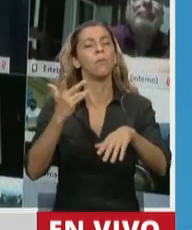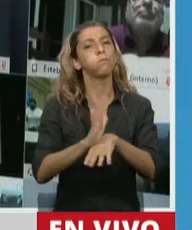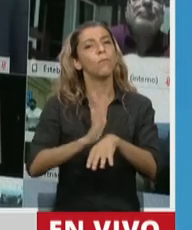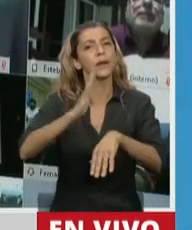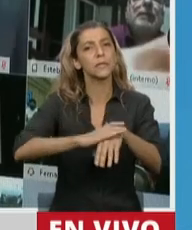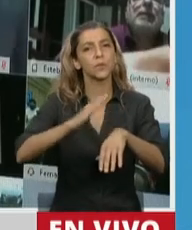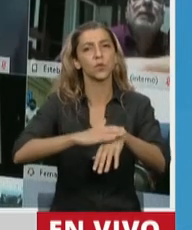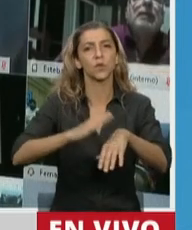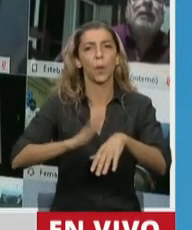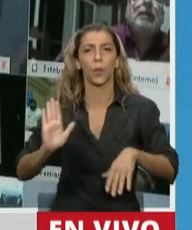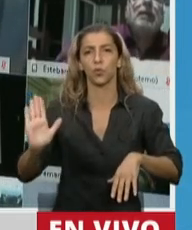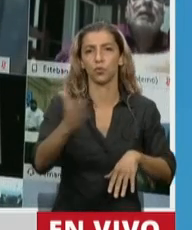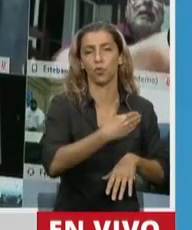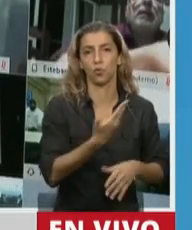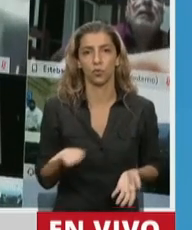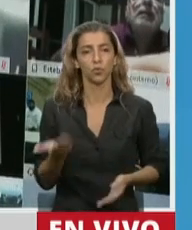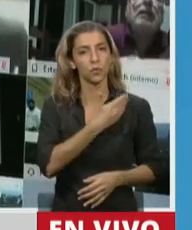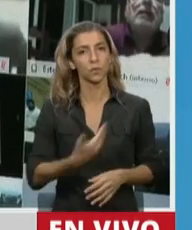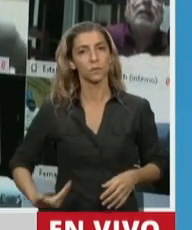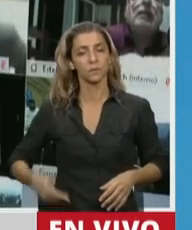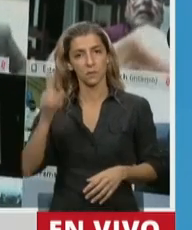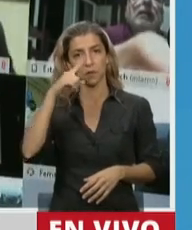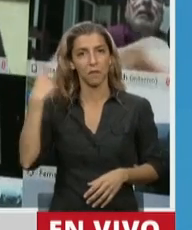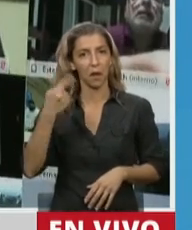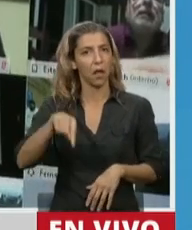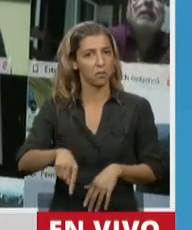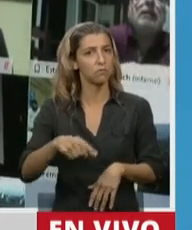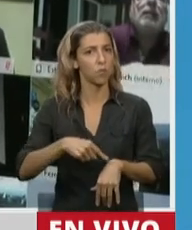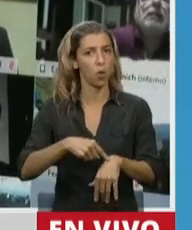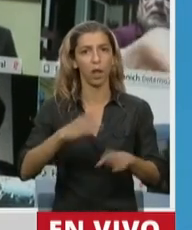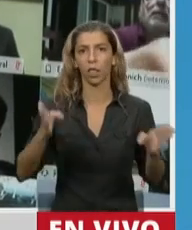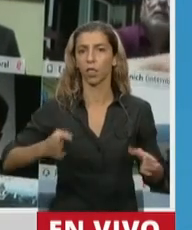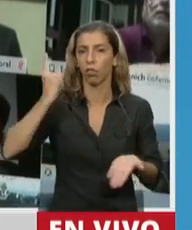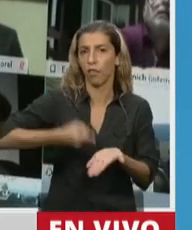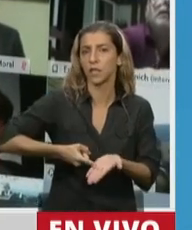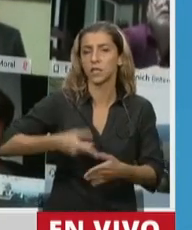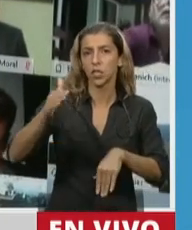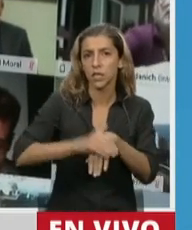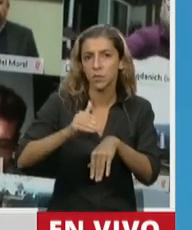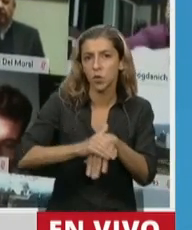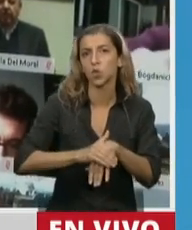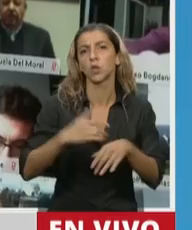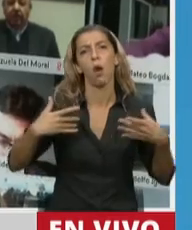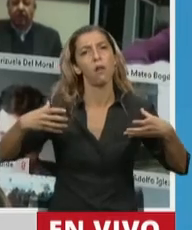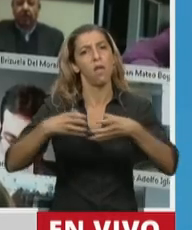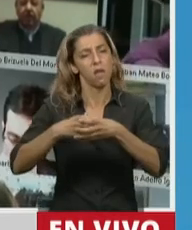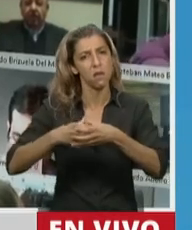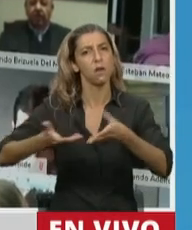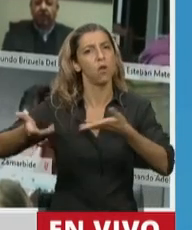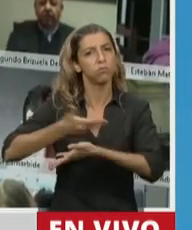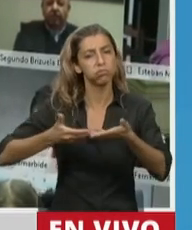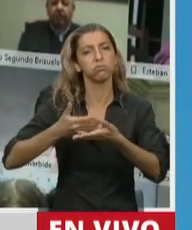haciendo el presidente. Es responsable con un trabajo de equipo sustentado y respaldado con los